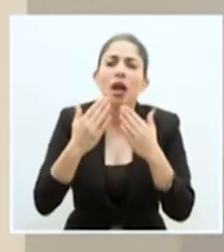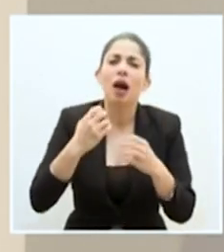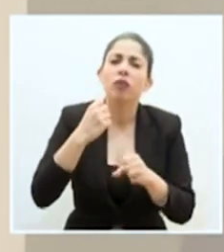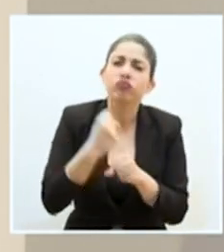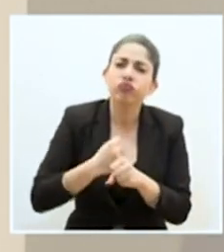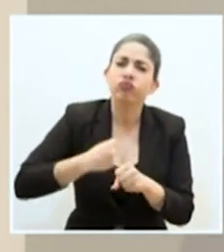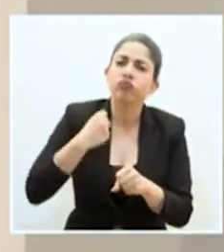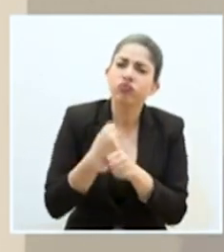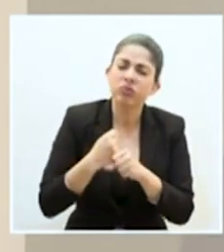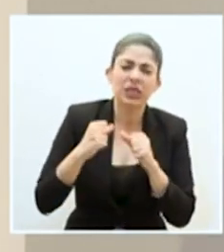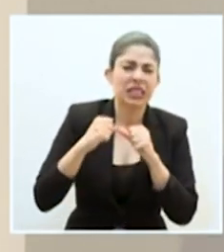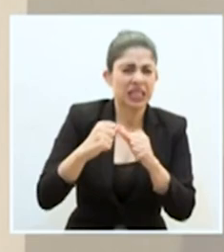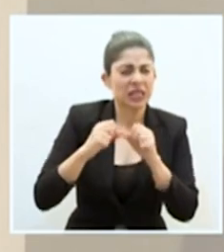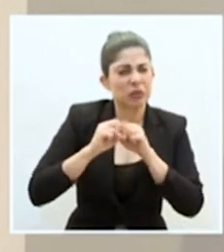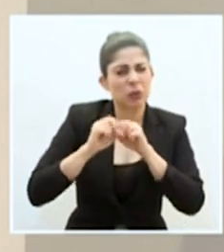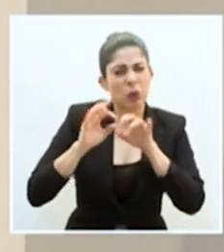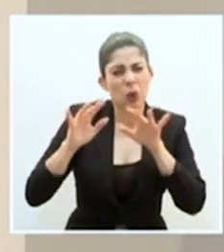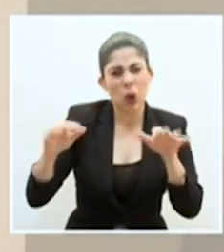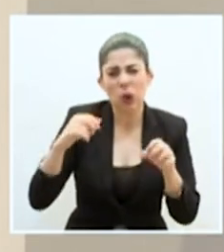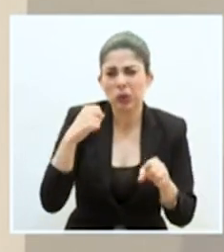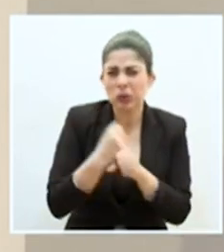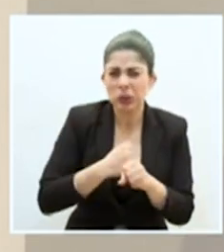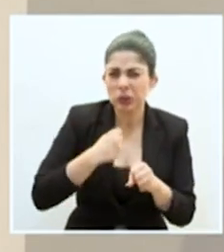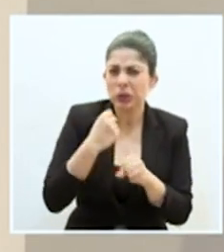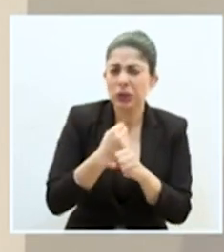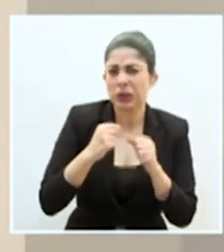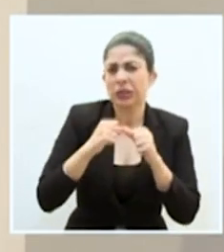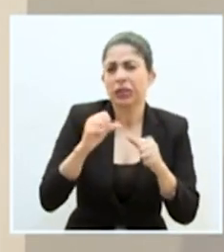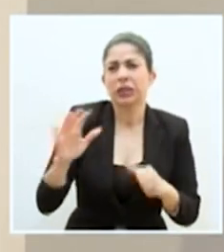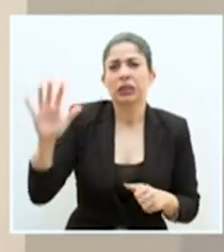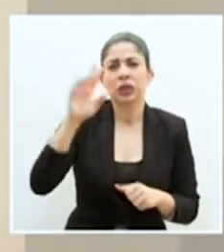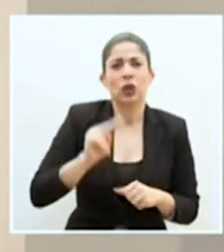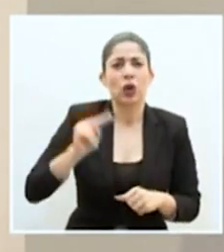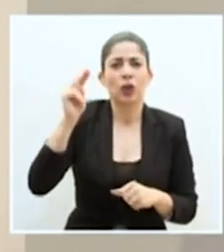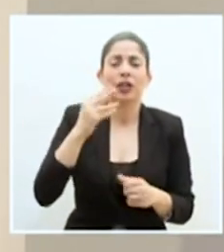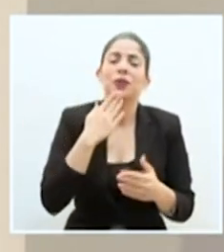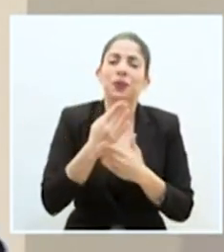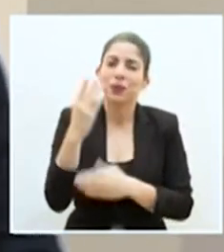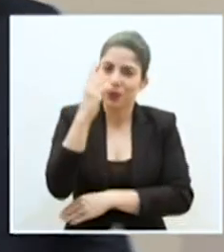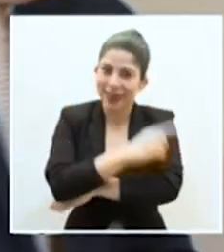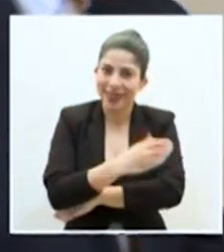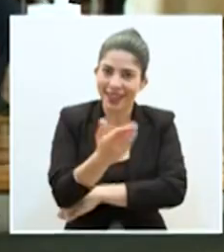desplegado y se sigue desplegando en este momento en la zona norte. Buen día.